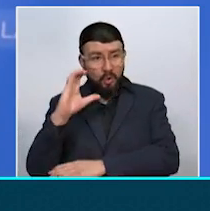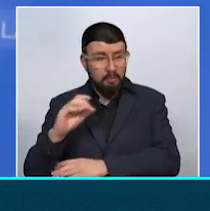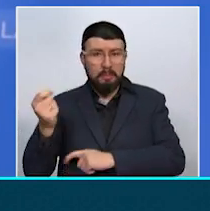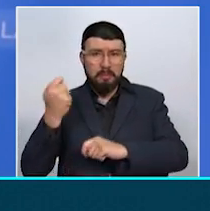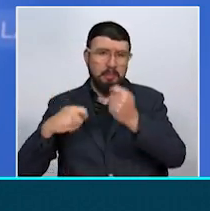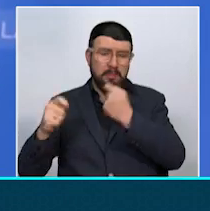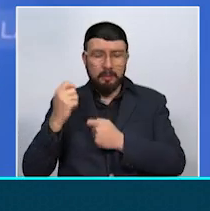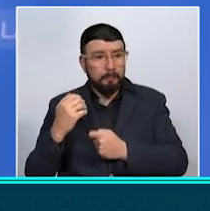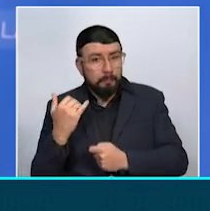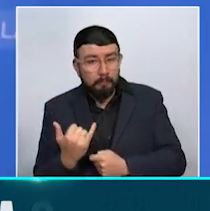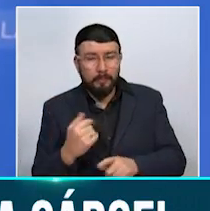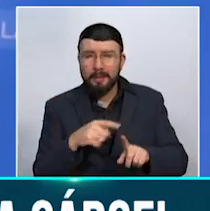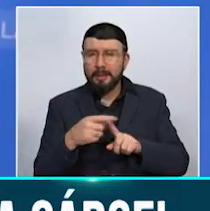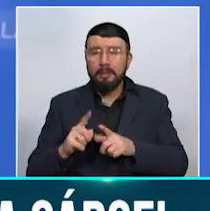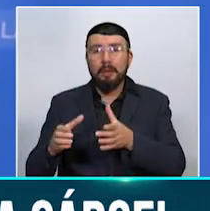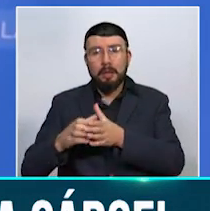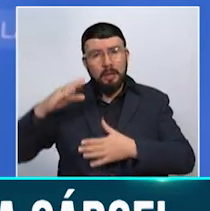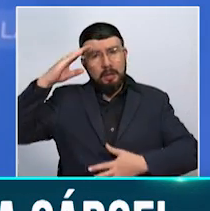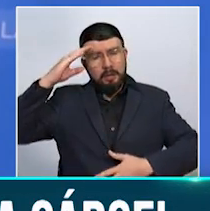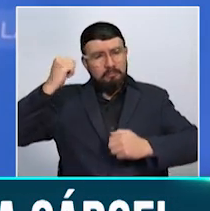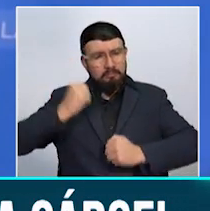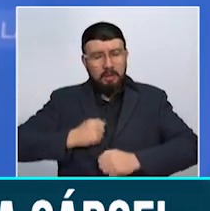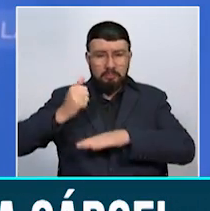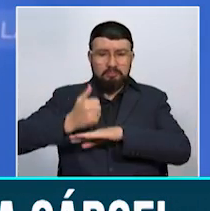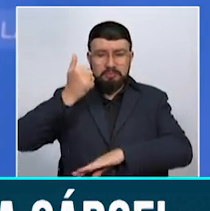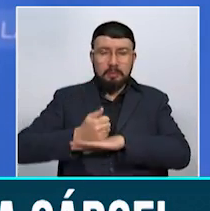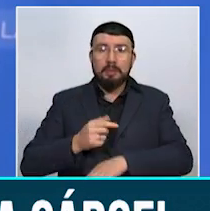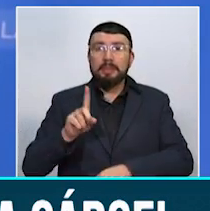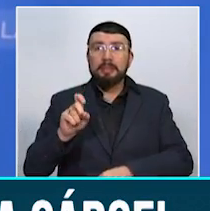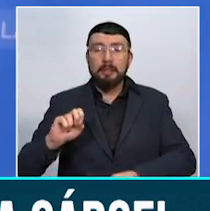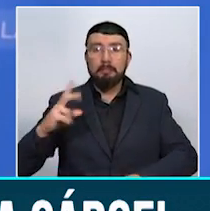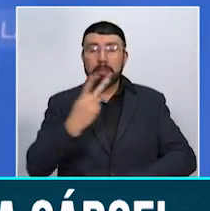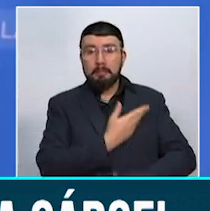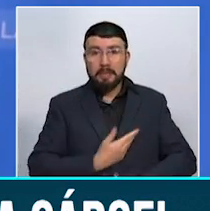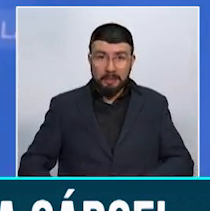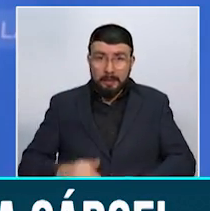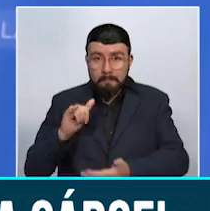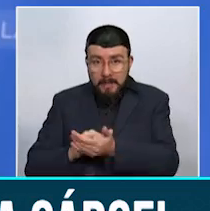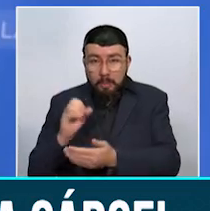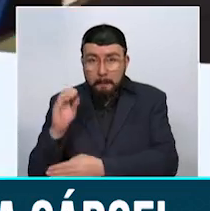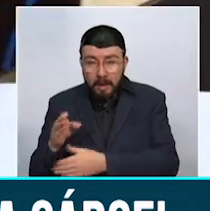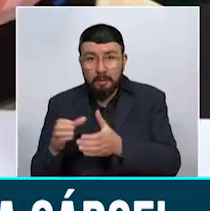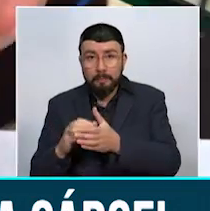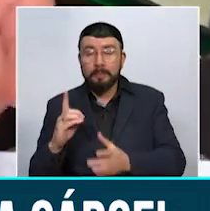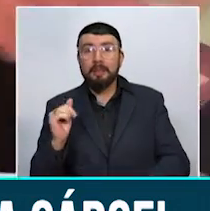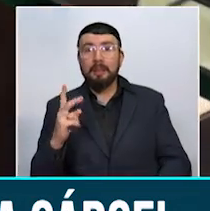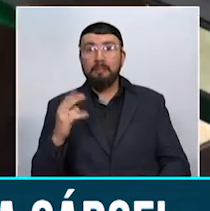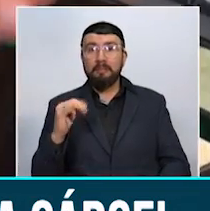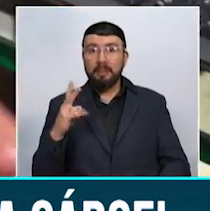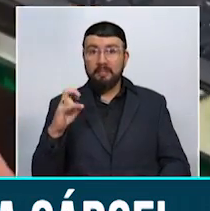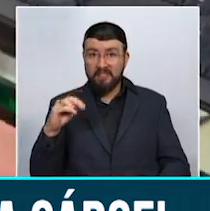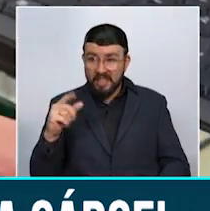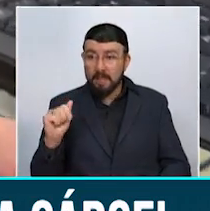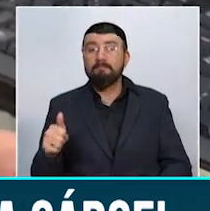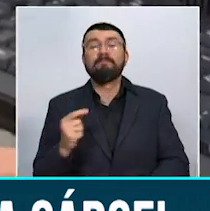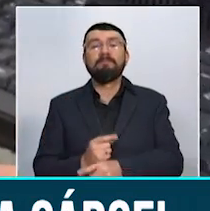de altos mandos militares y seis vicepresidentes del mismo banco de vivienda. Los capturados en esta